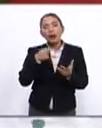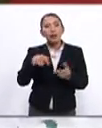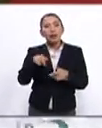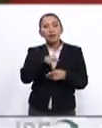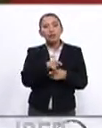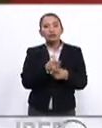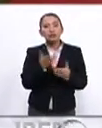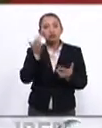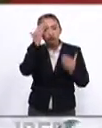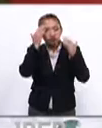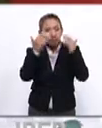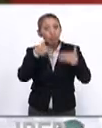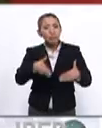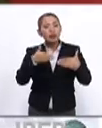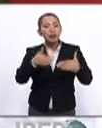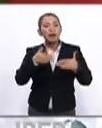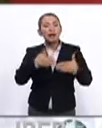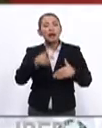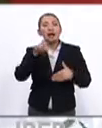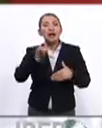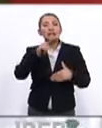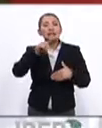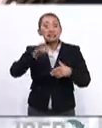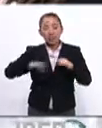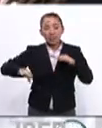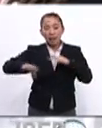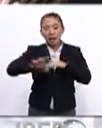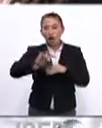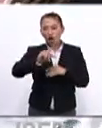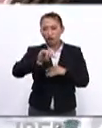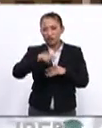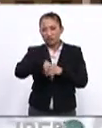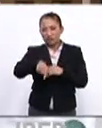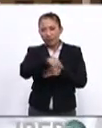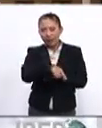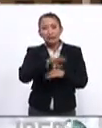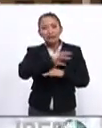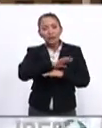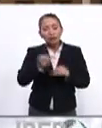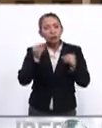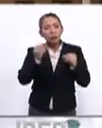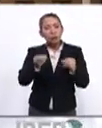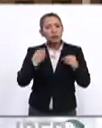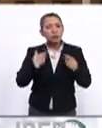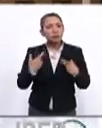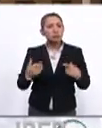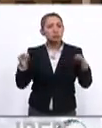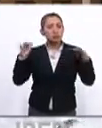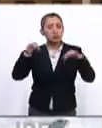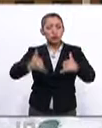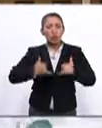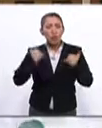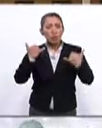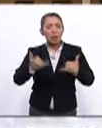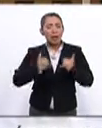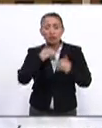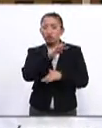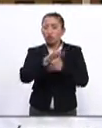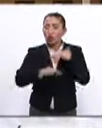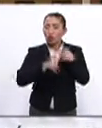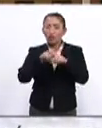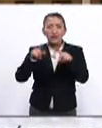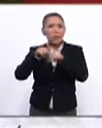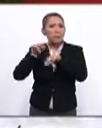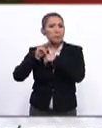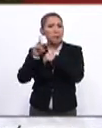los predios de lo conocido en Panamá como la cinta costera y es allí donde ya cientos de jóvenes miles de todos los